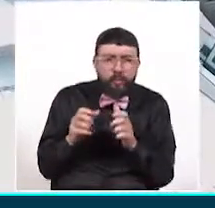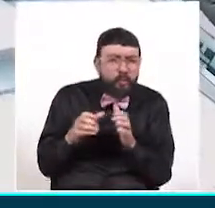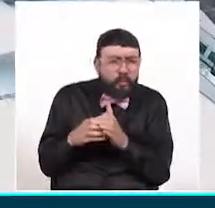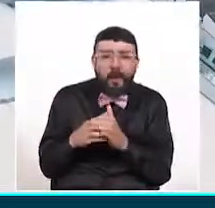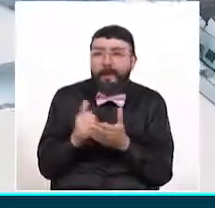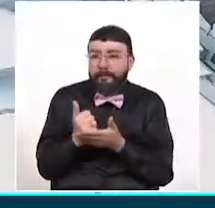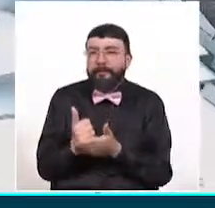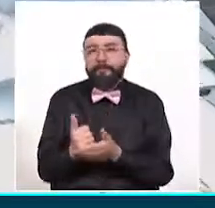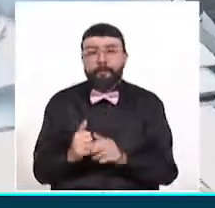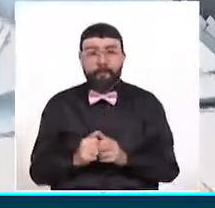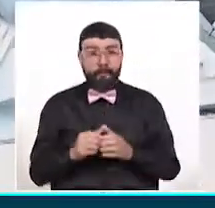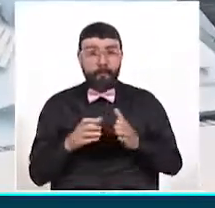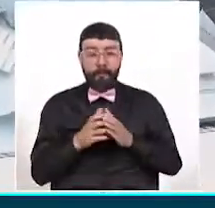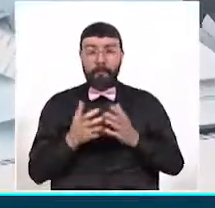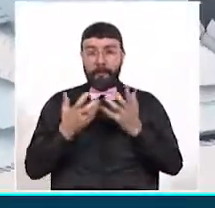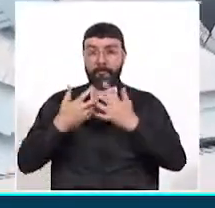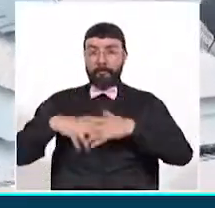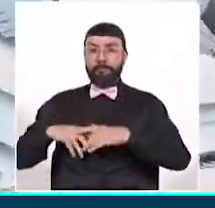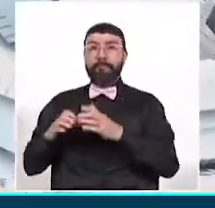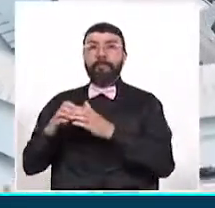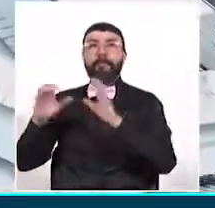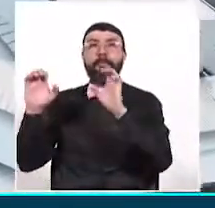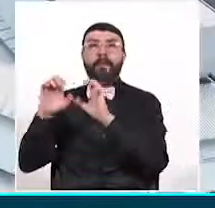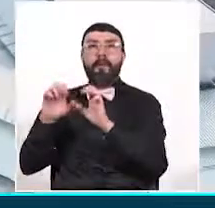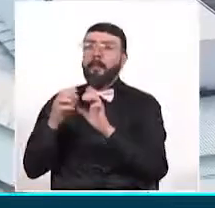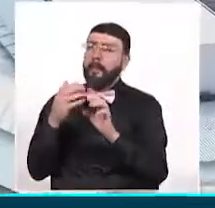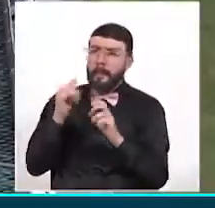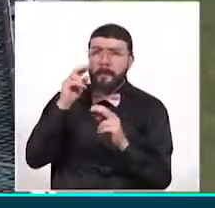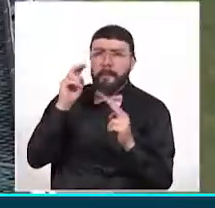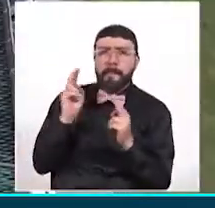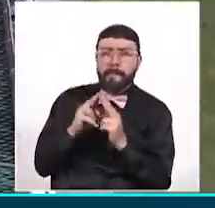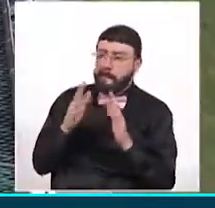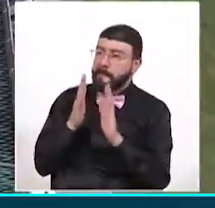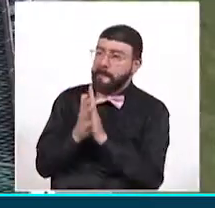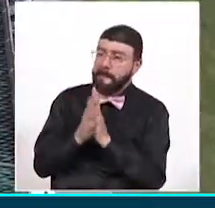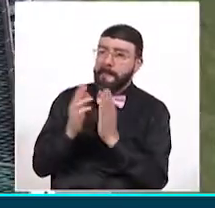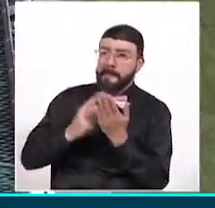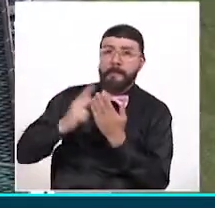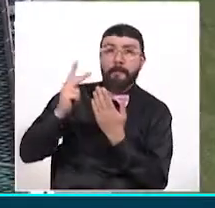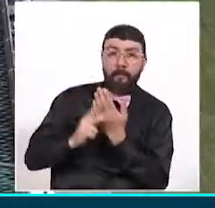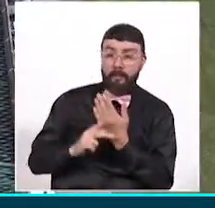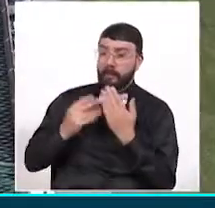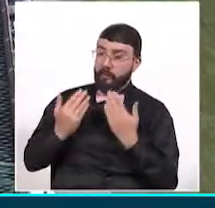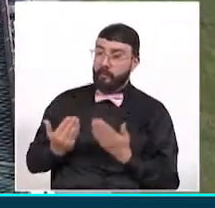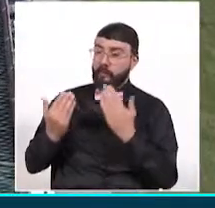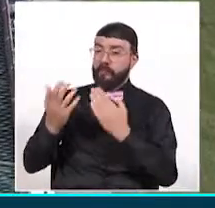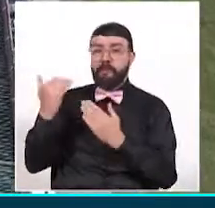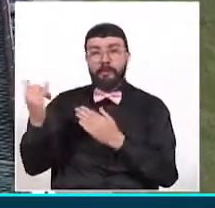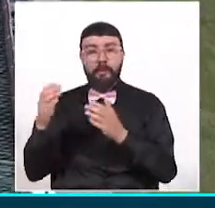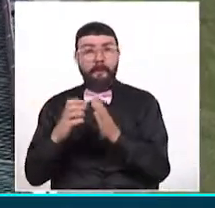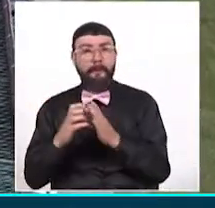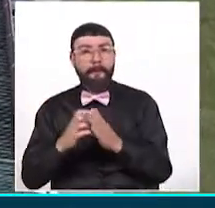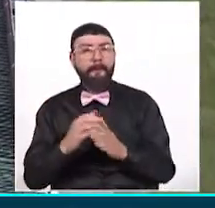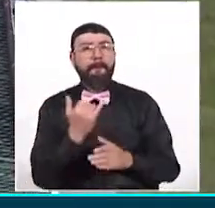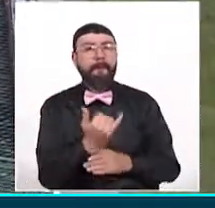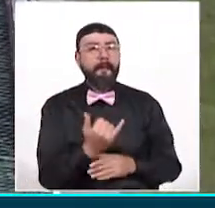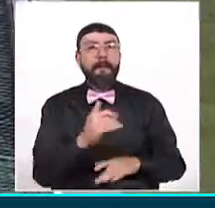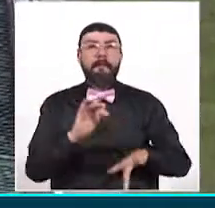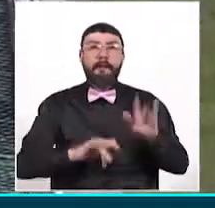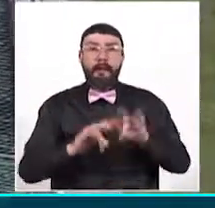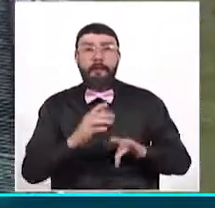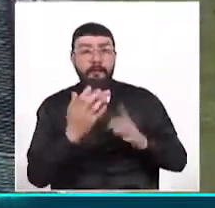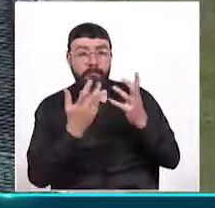Por su parte, desde la Cámara de Comercio de Dos Quebradas dieron a conocer los proyectos y beneficios que recibirán los microempresarios para ayudar a su